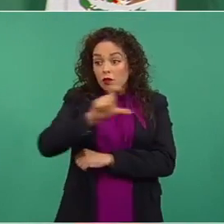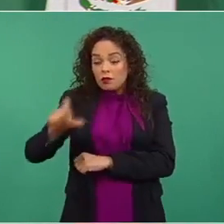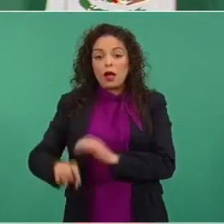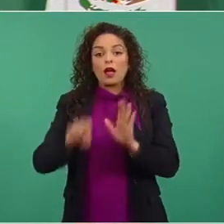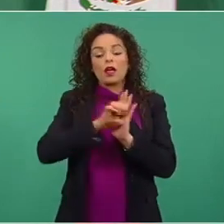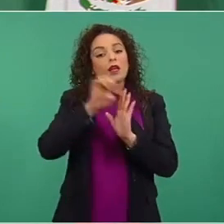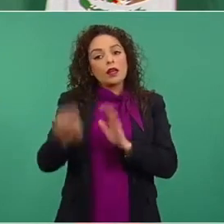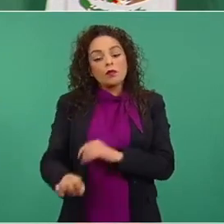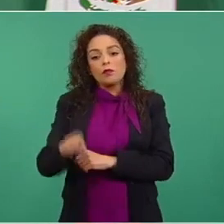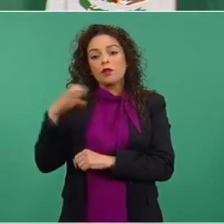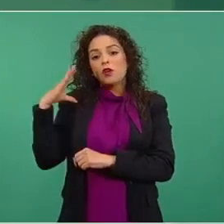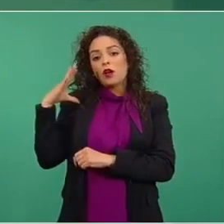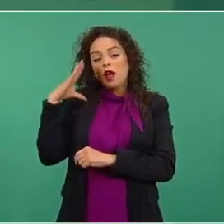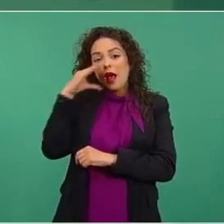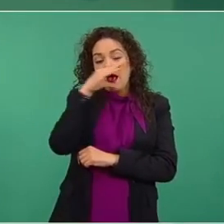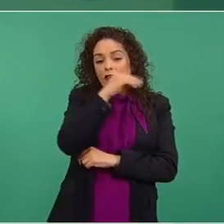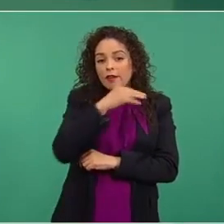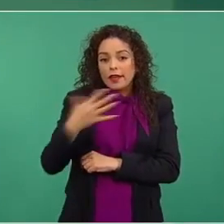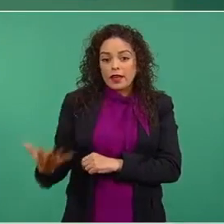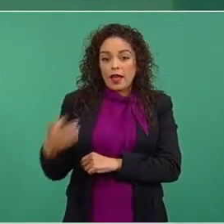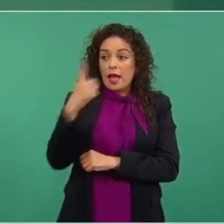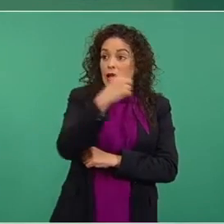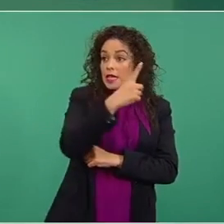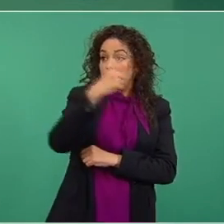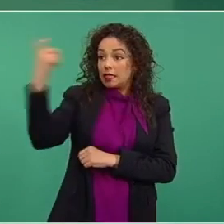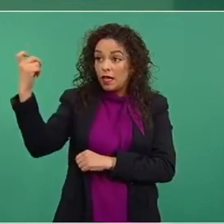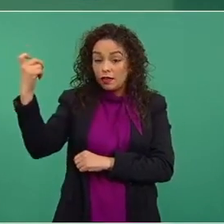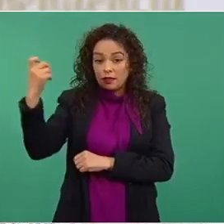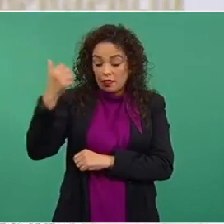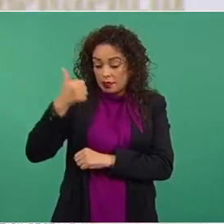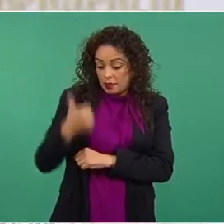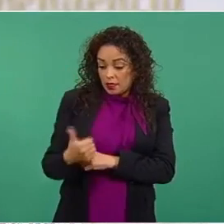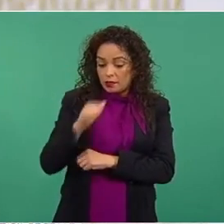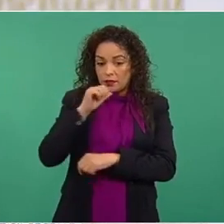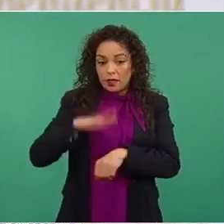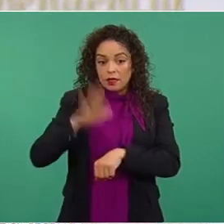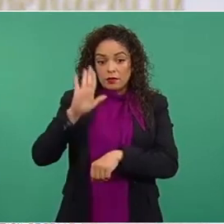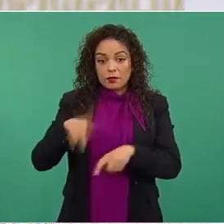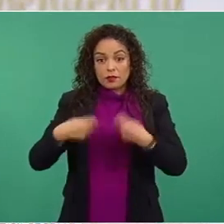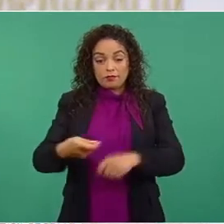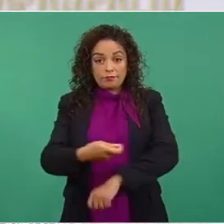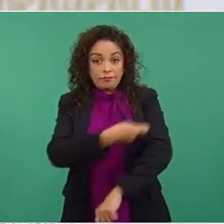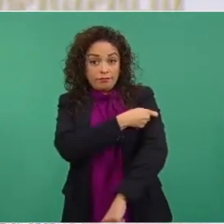África, de cada 100, sólo seis vacunados.